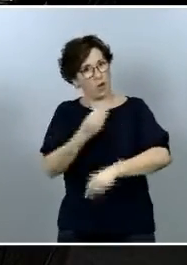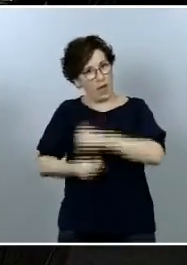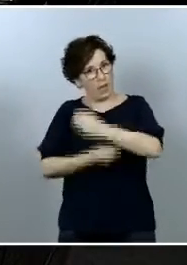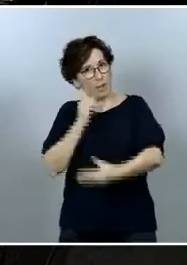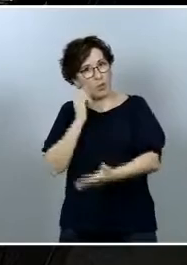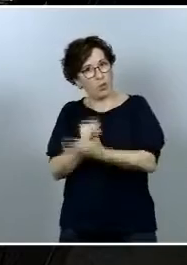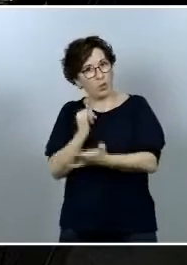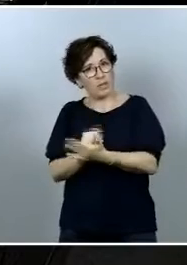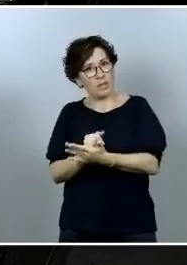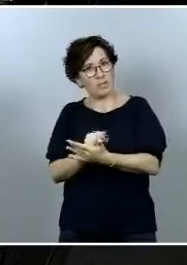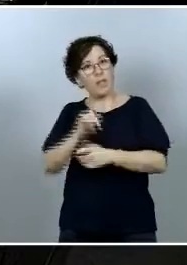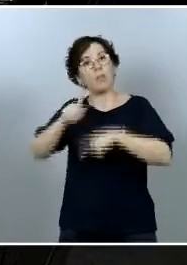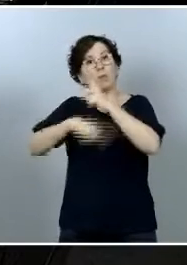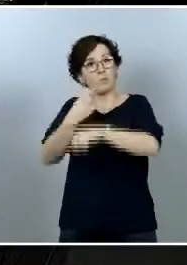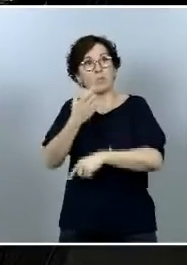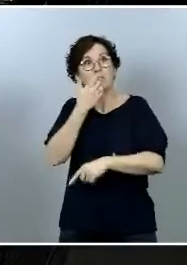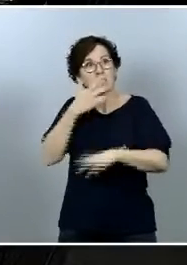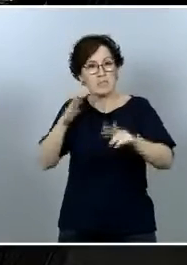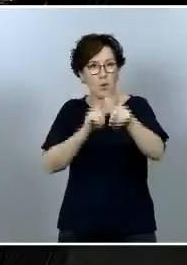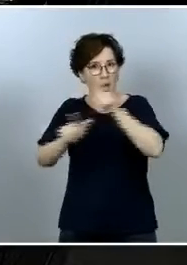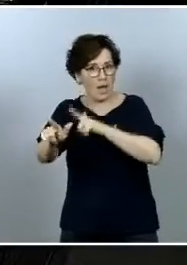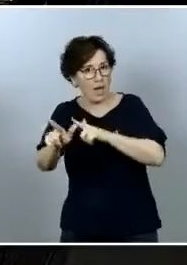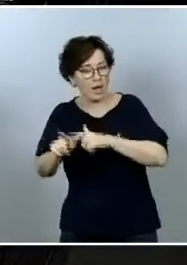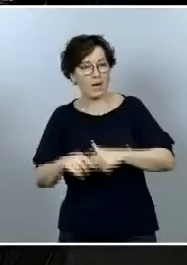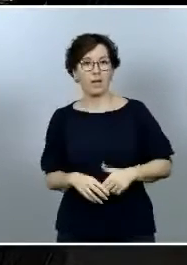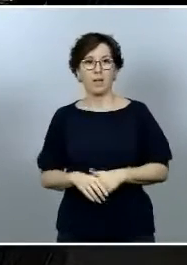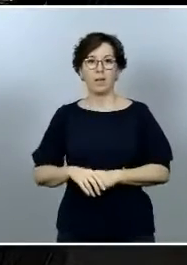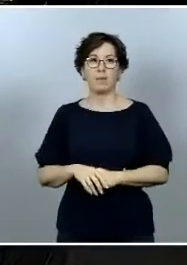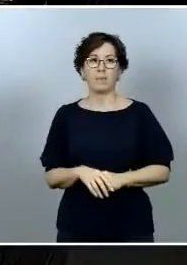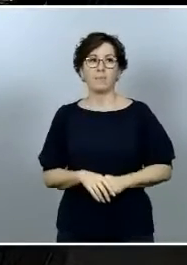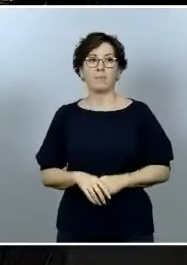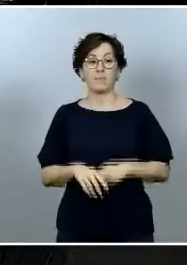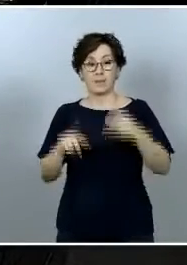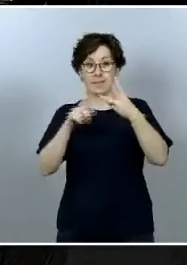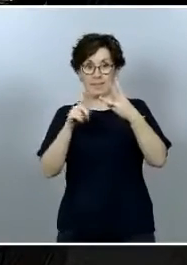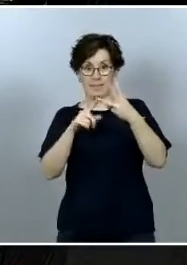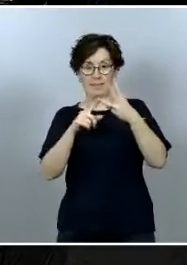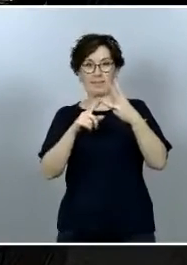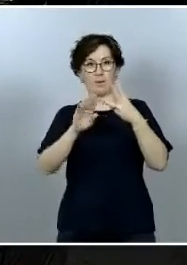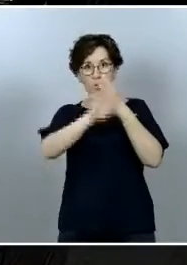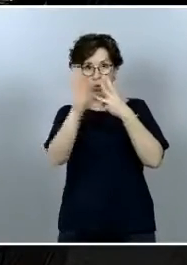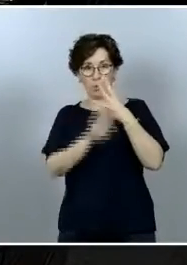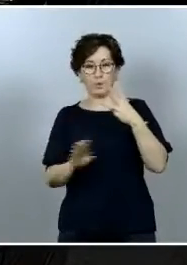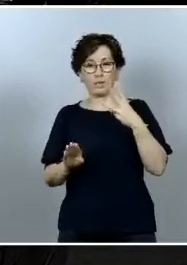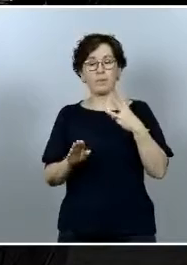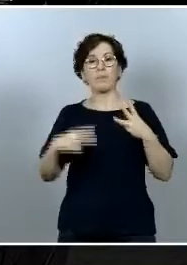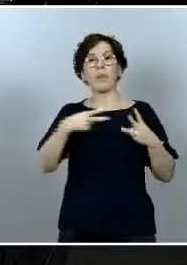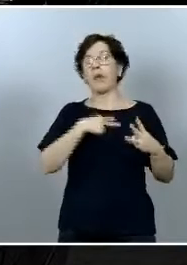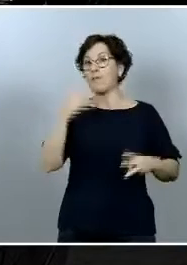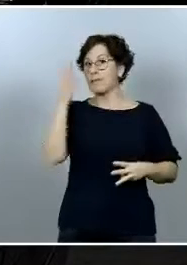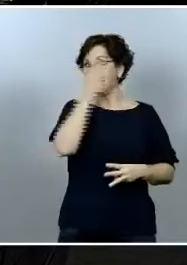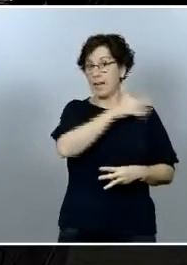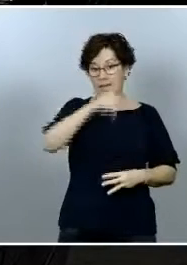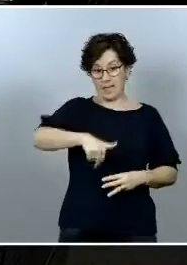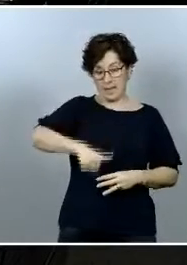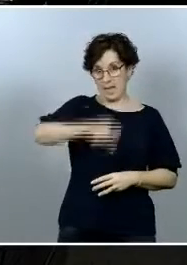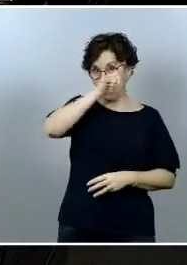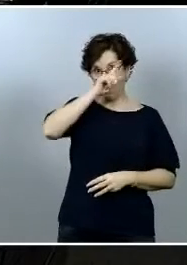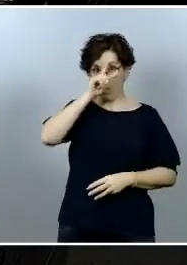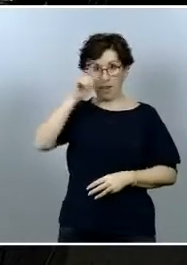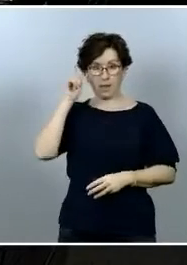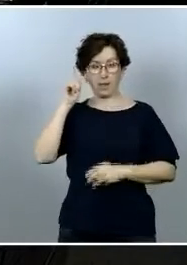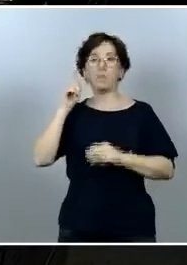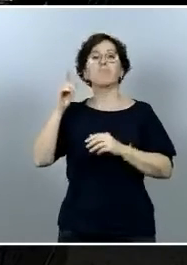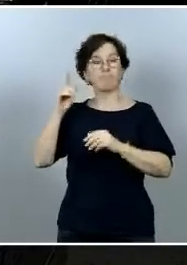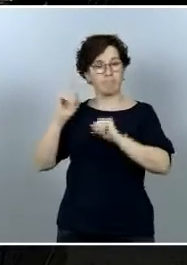provincia y ya finalmente es una pregunta que me interesa particularmente ministro la fiscalía en Madrid ha abierto diligencias para